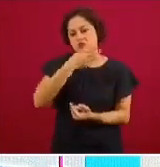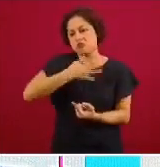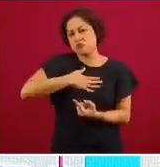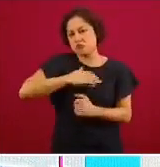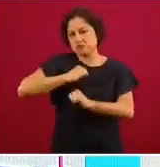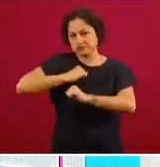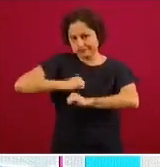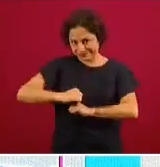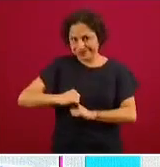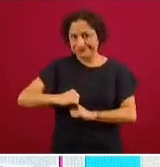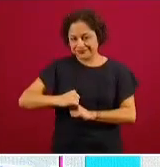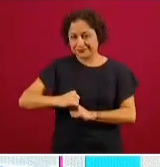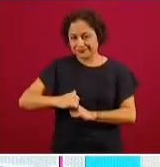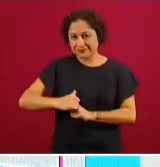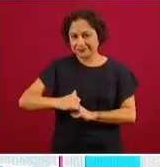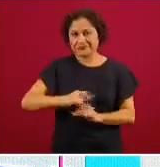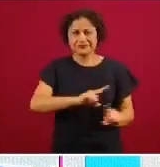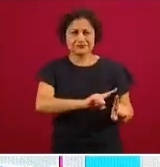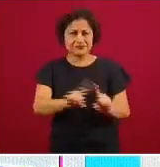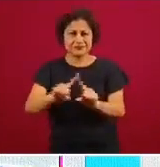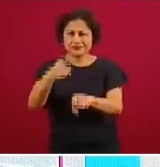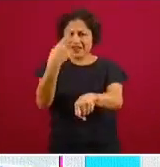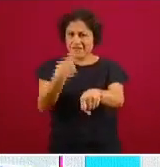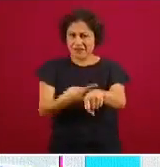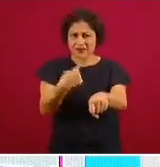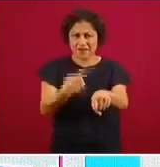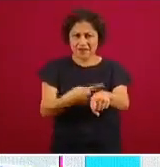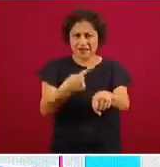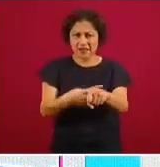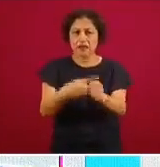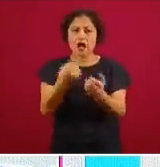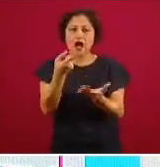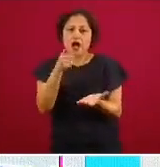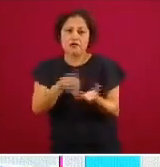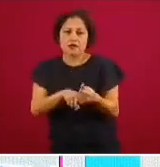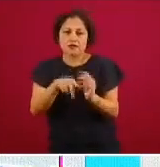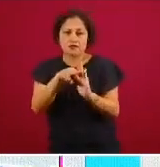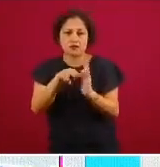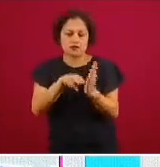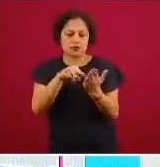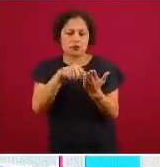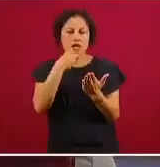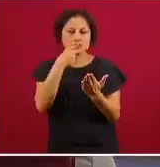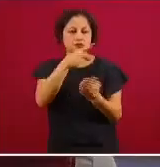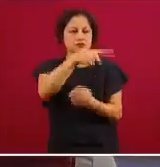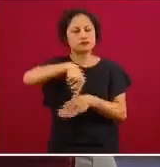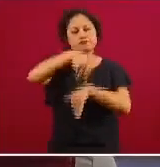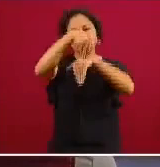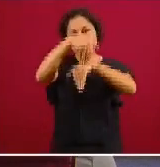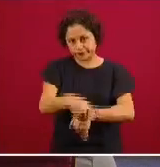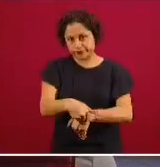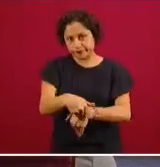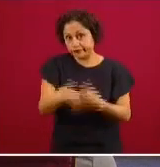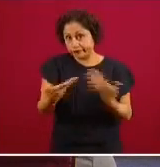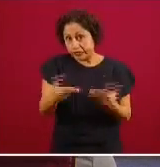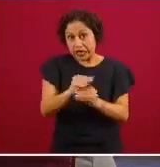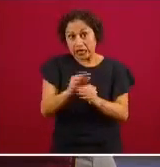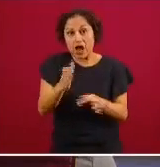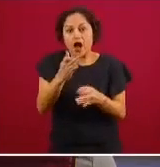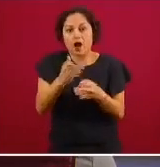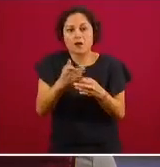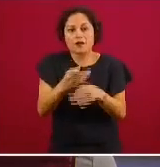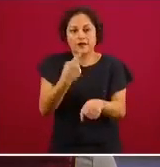enfermedad que está considerada de notificación obligatoria evidentemente COVID es una enfermedad de notificación